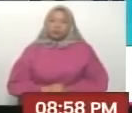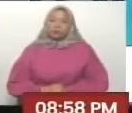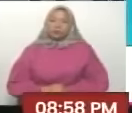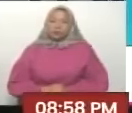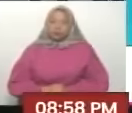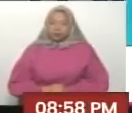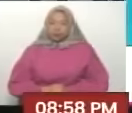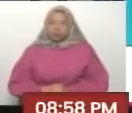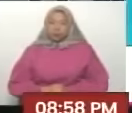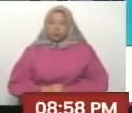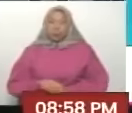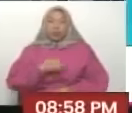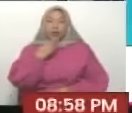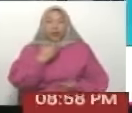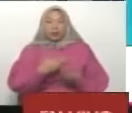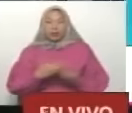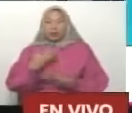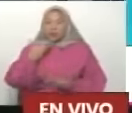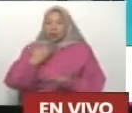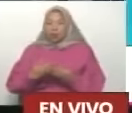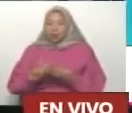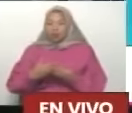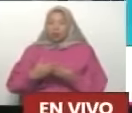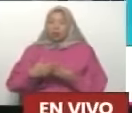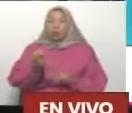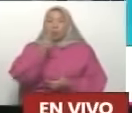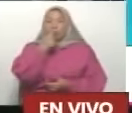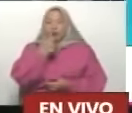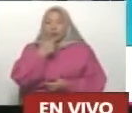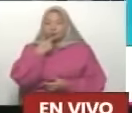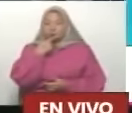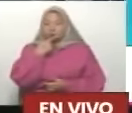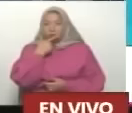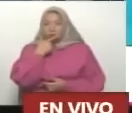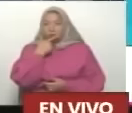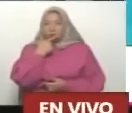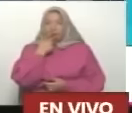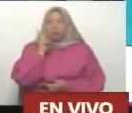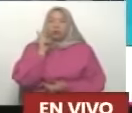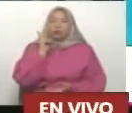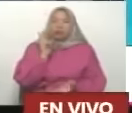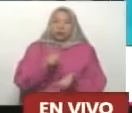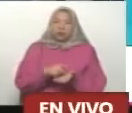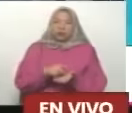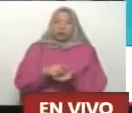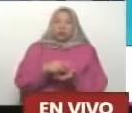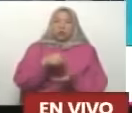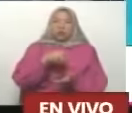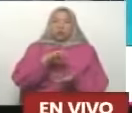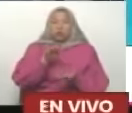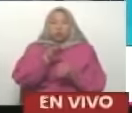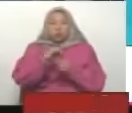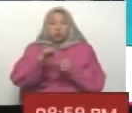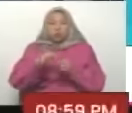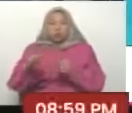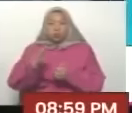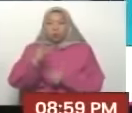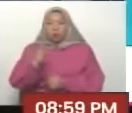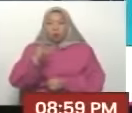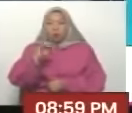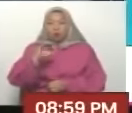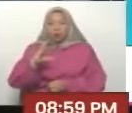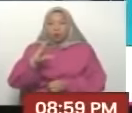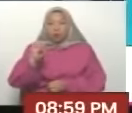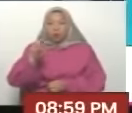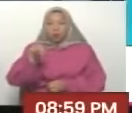Bueno, les agradezco ahí en el auditorio, tan bonito que se ve ese auditorio en Chirimena, en el municipio de Obrión, de la